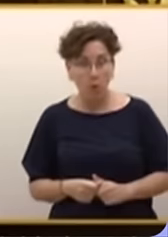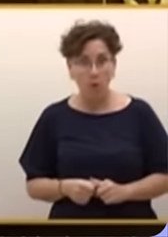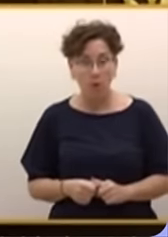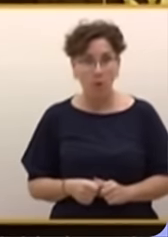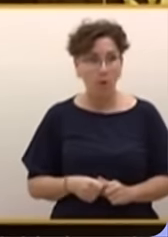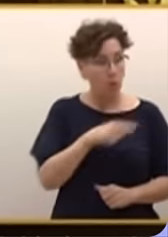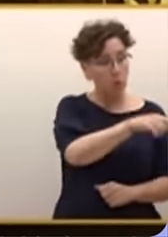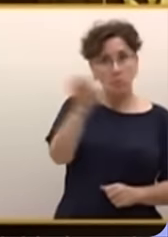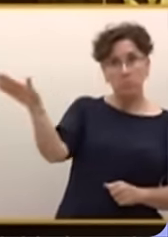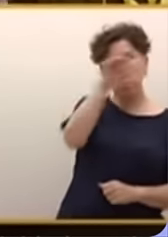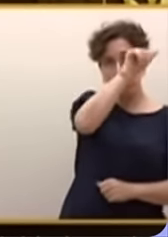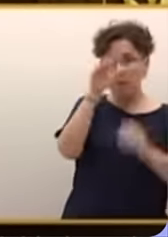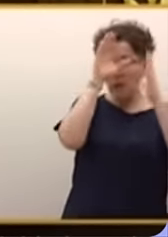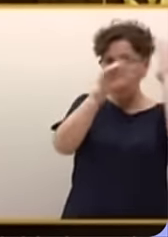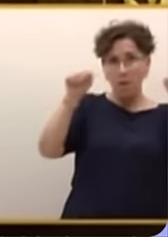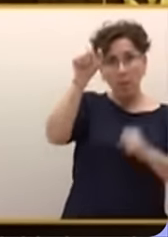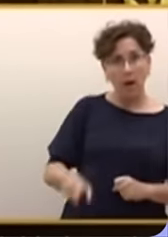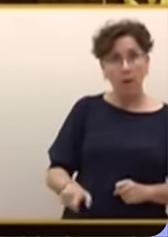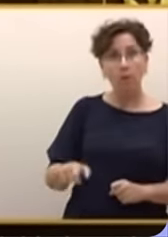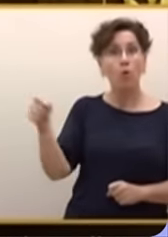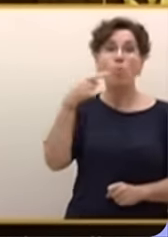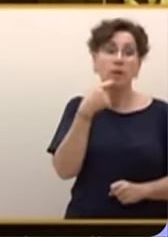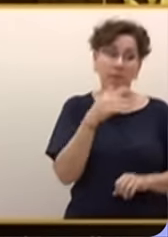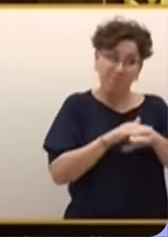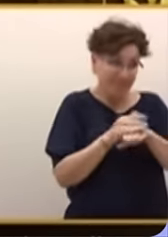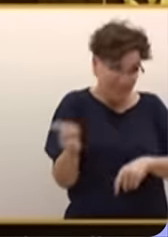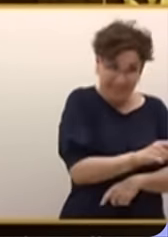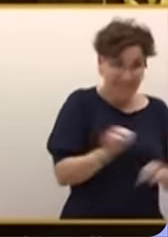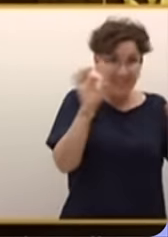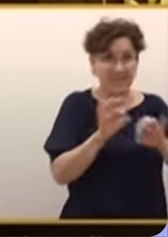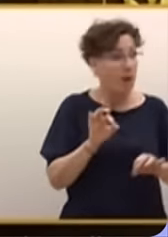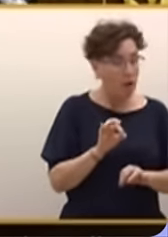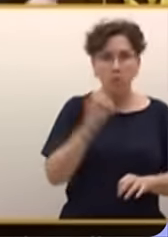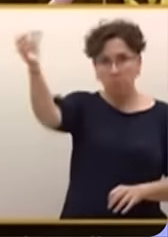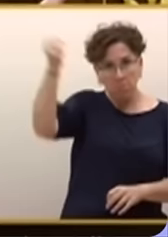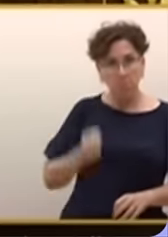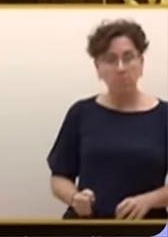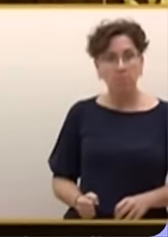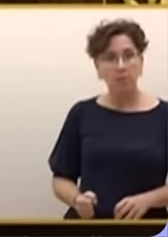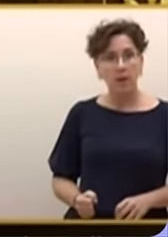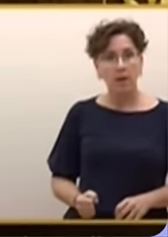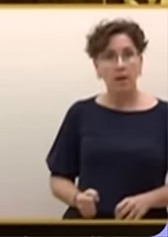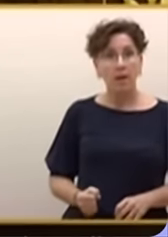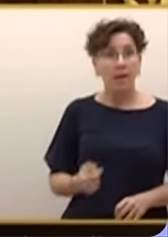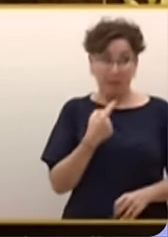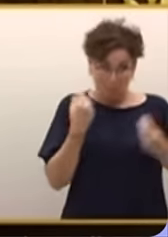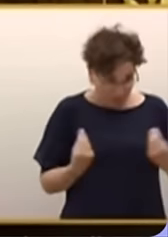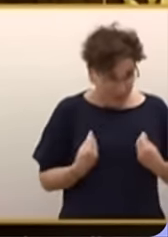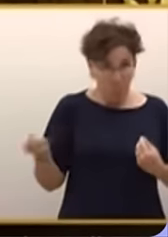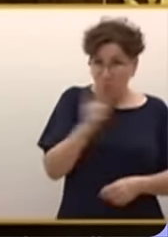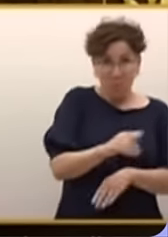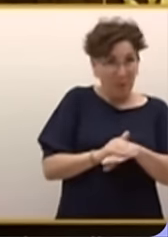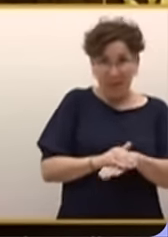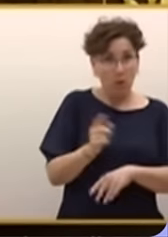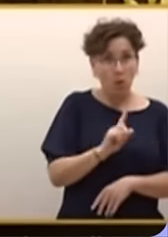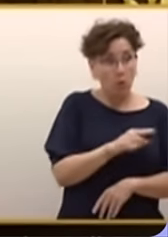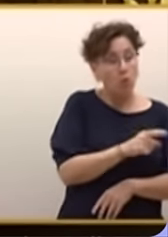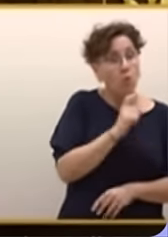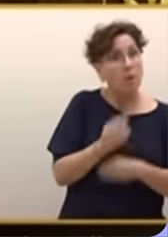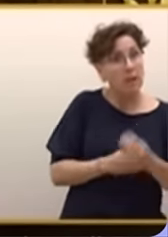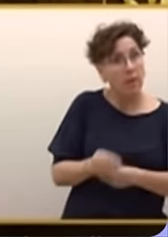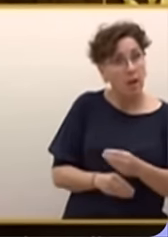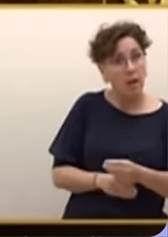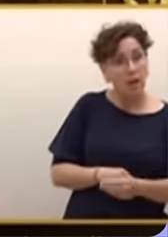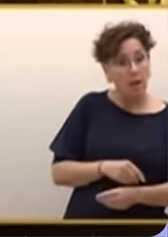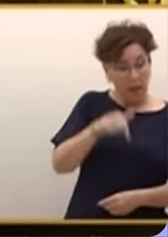consultas al embajador, como le han dicho que no le van a pedir perdón. Han retirado al embajador. ¿Le han vuelto a decir que no le van a pedir perdón? ¿Va a expulsar usted al